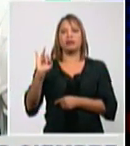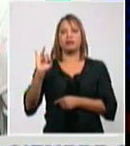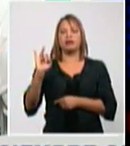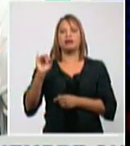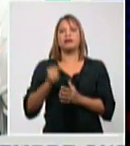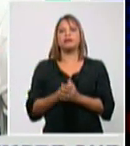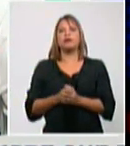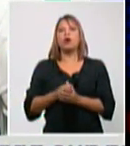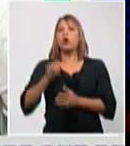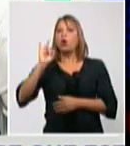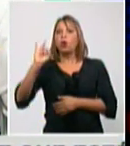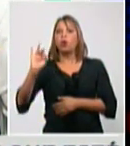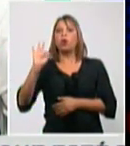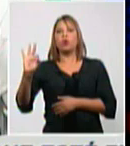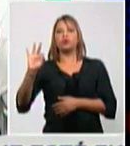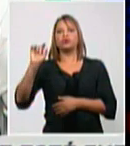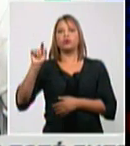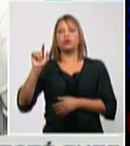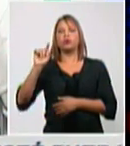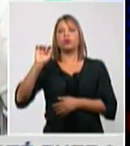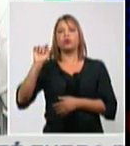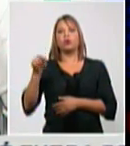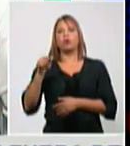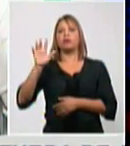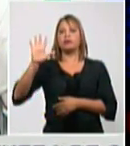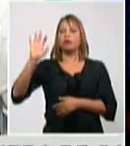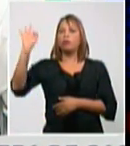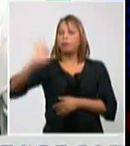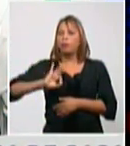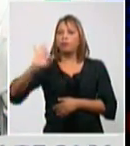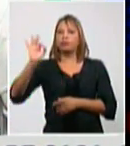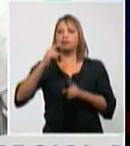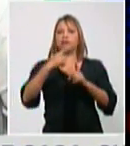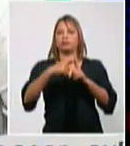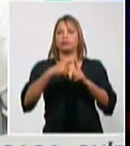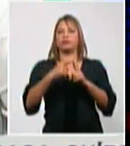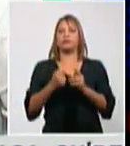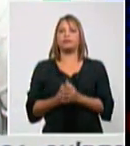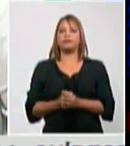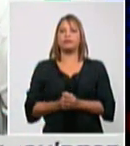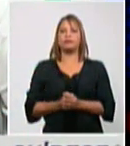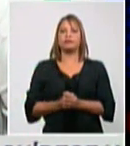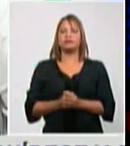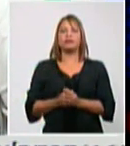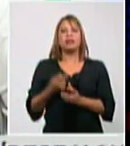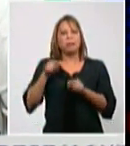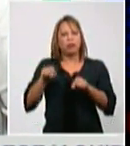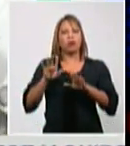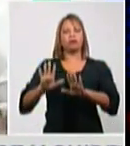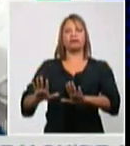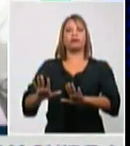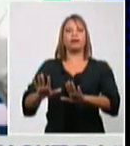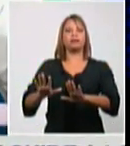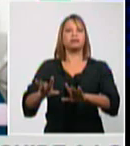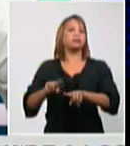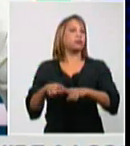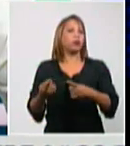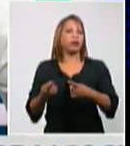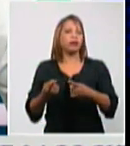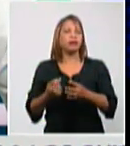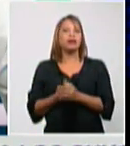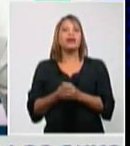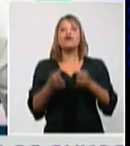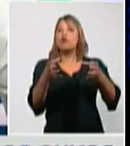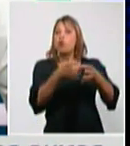% de los casos diagnosticados. Pero aquí nos detenemos. Nos detenemos porque es un grupo